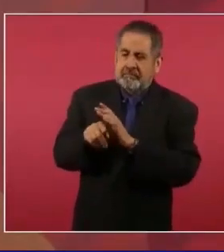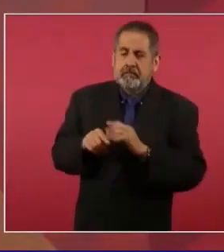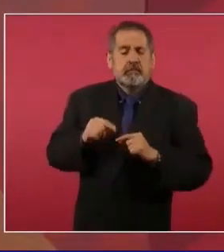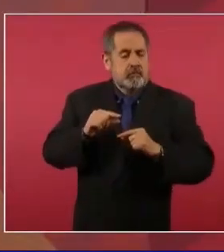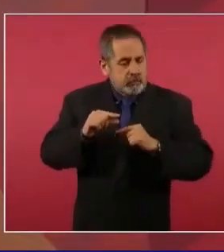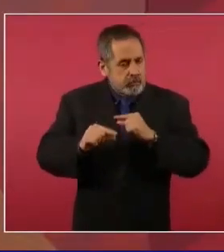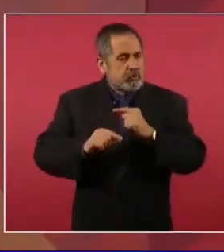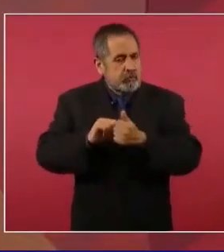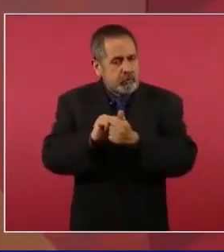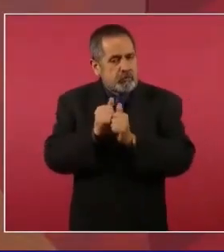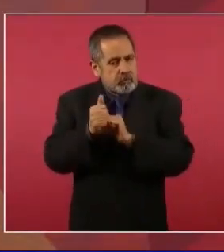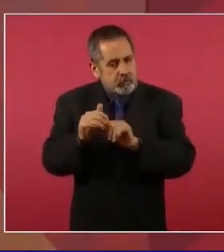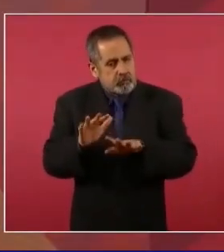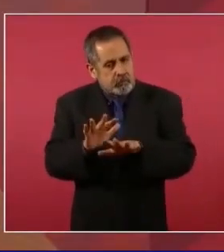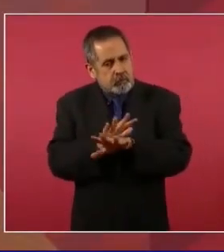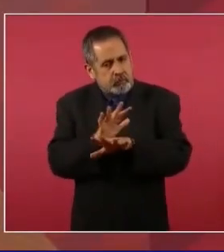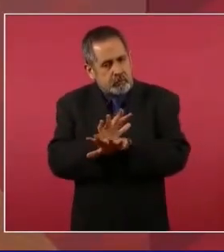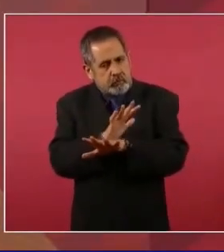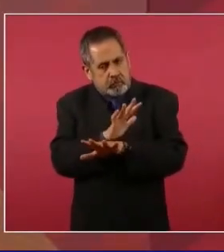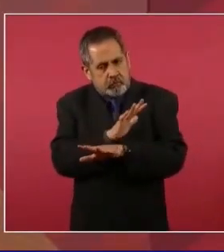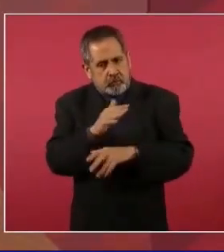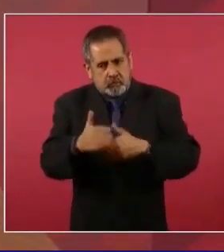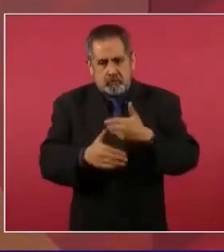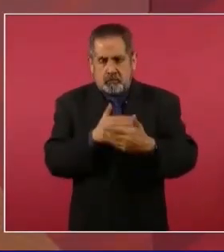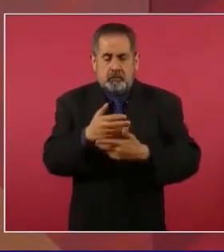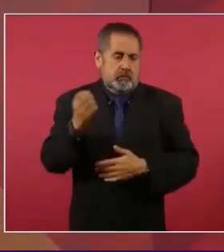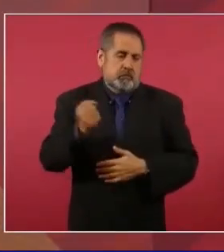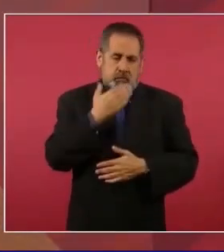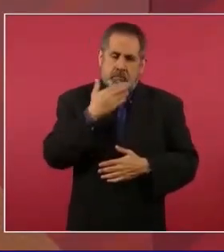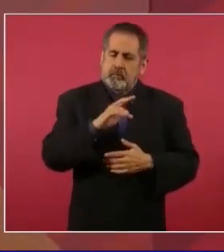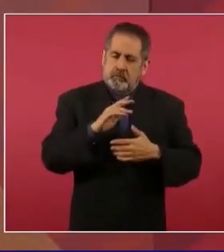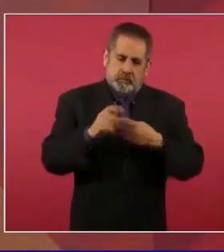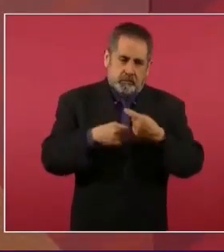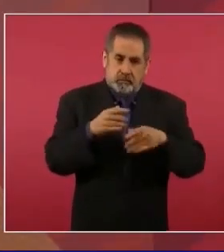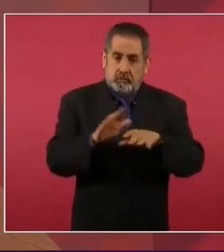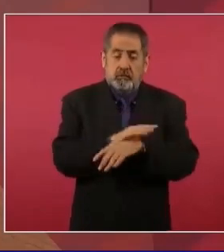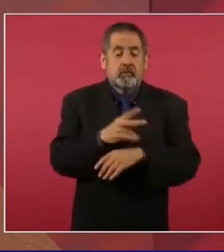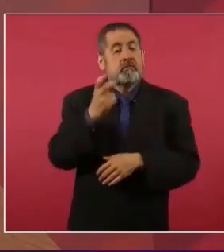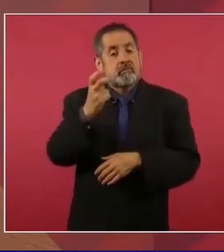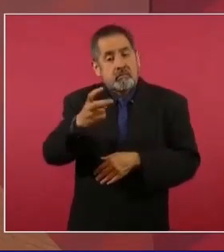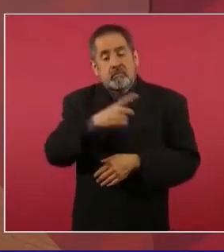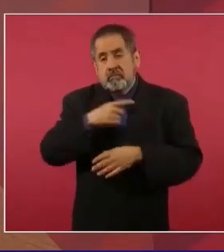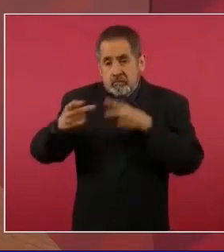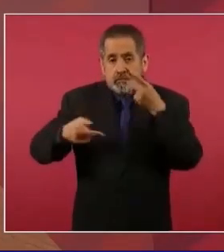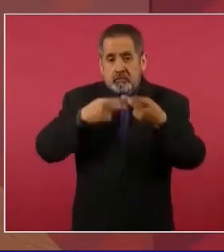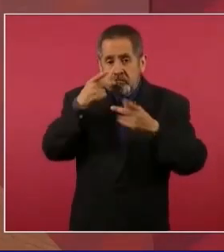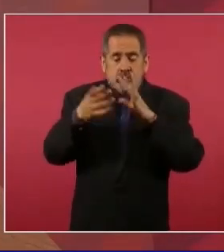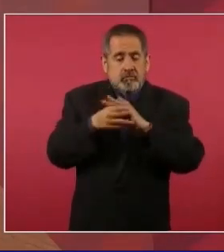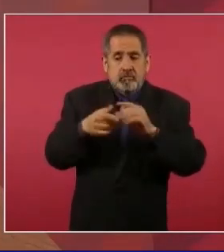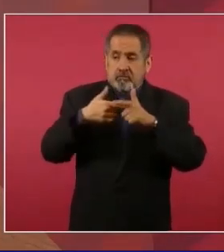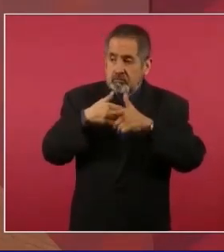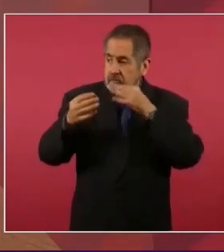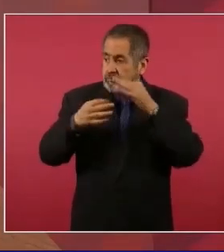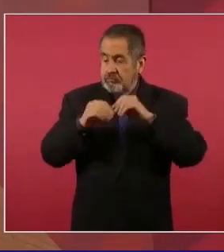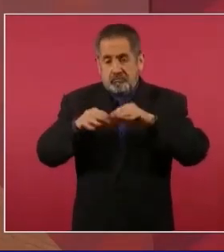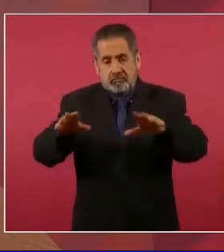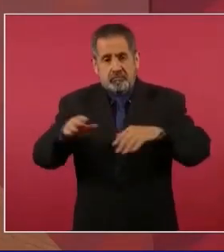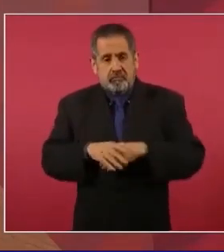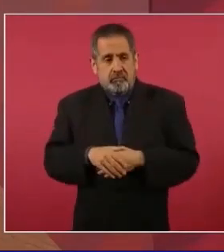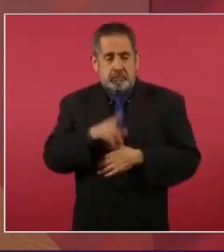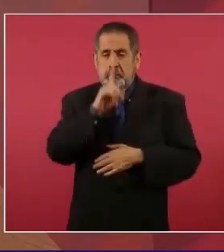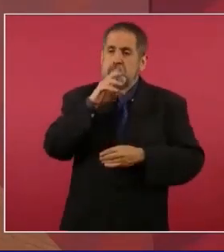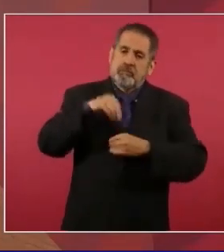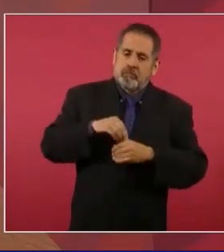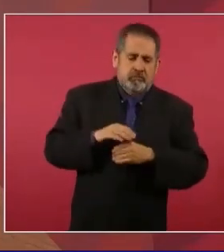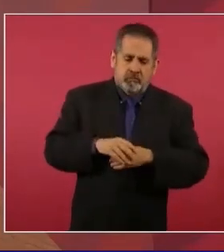cambiando, afortunadamente, por eso hay que seguir hablando de los temas, no guardar nada.